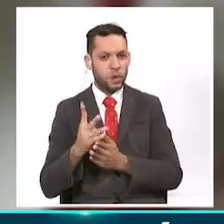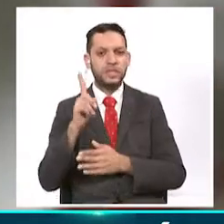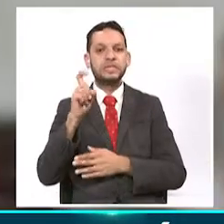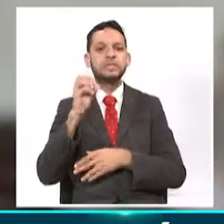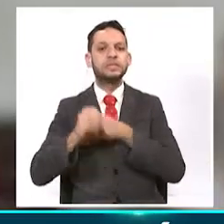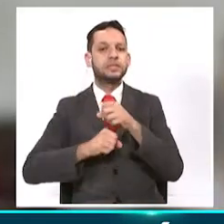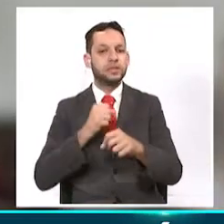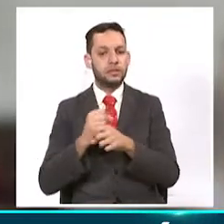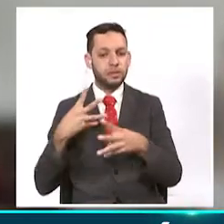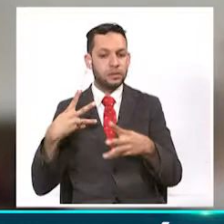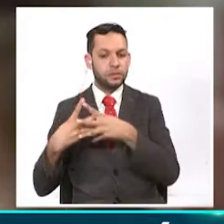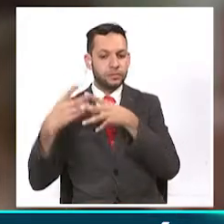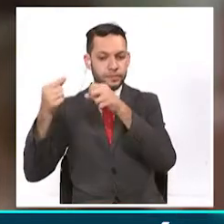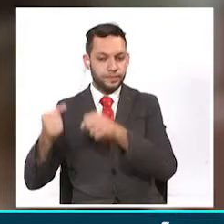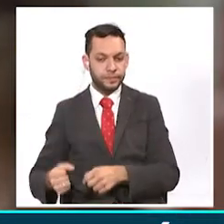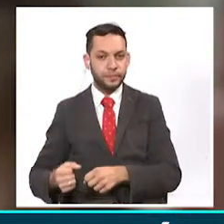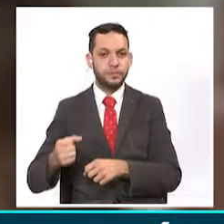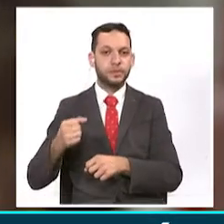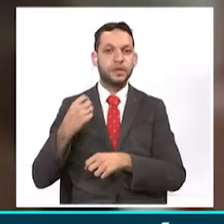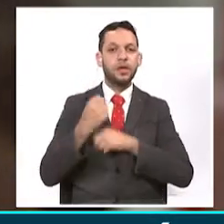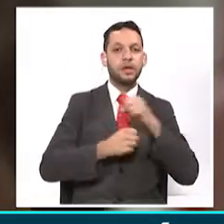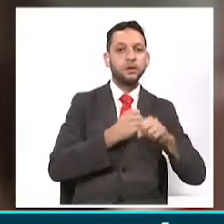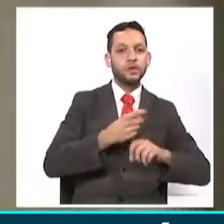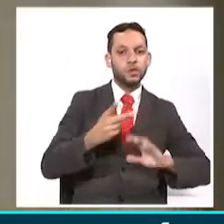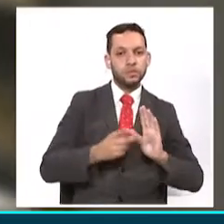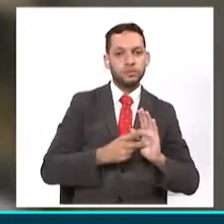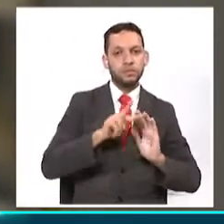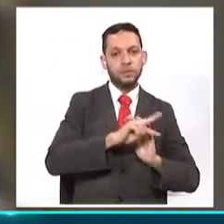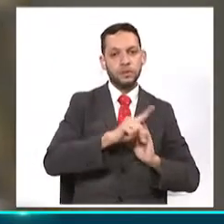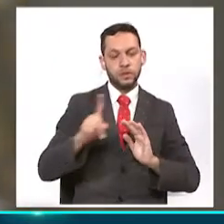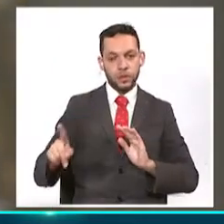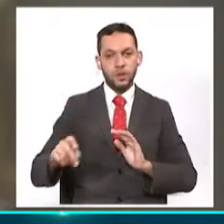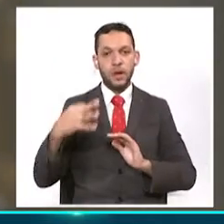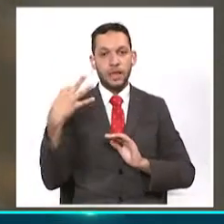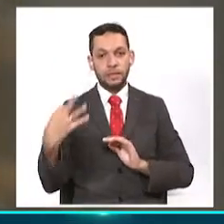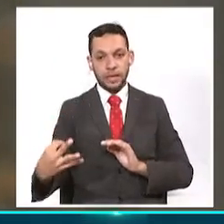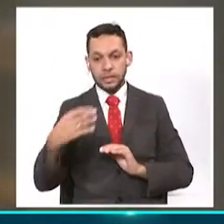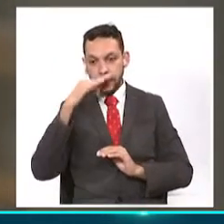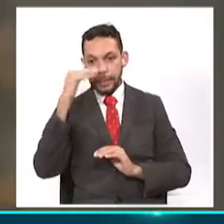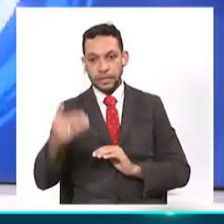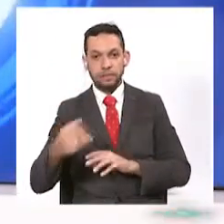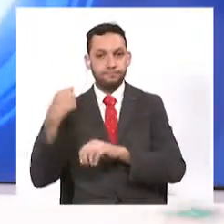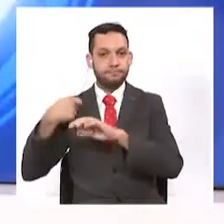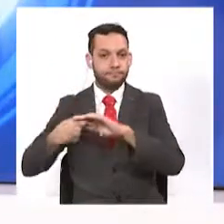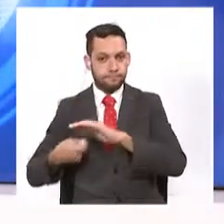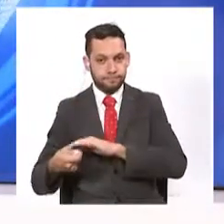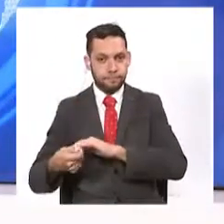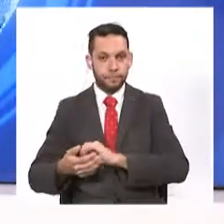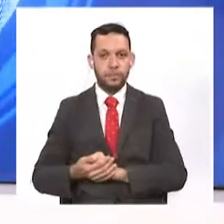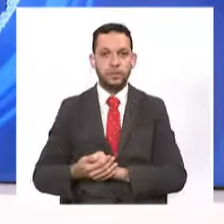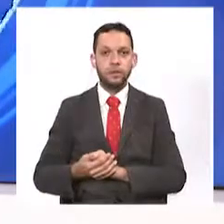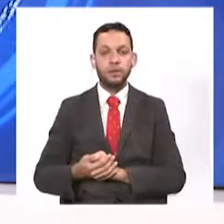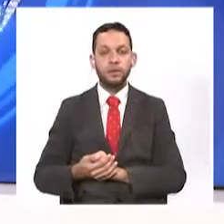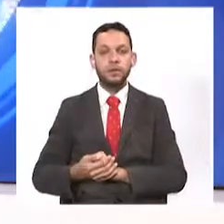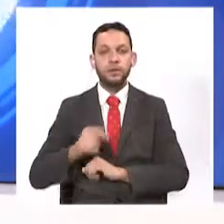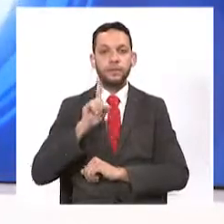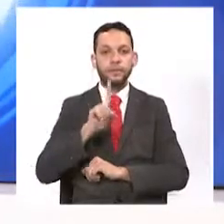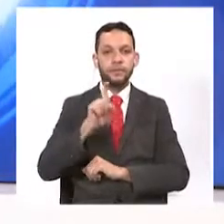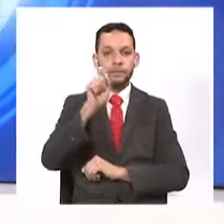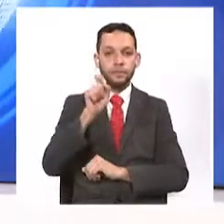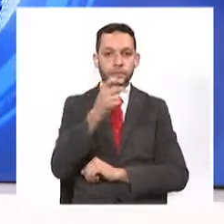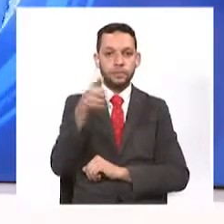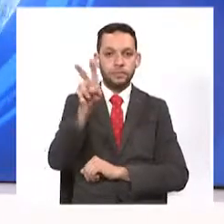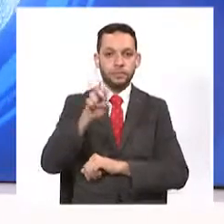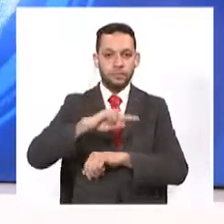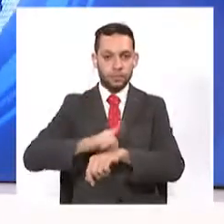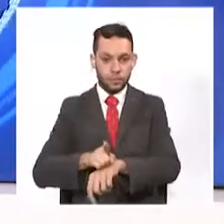del 2021 se han registrado 13 feminicidios en Colombia, entre ellos dos infantiles. Tenemos la una de la tarde, 17